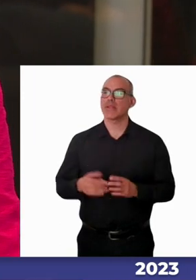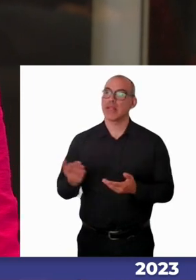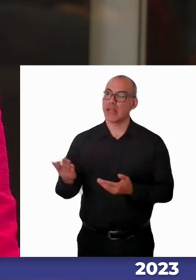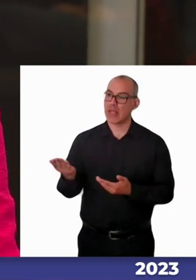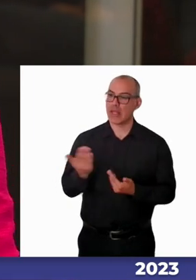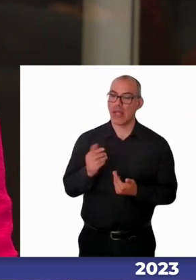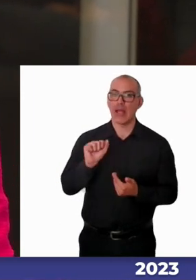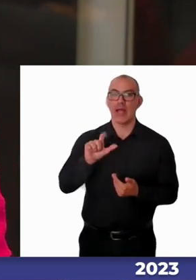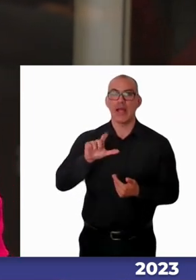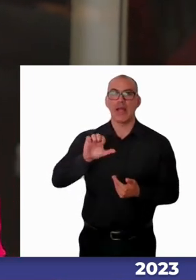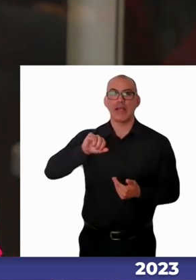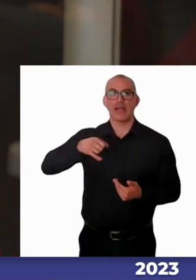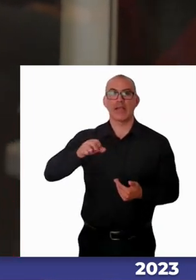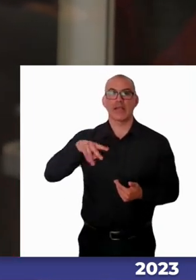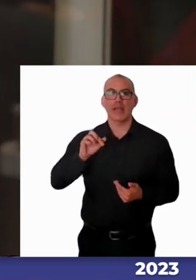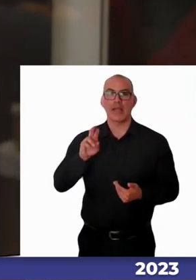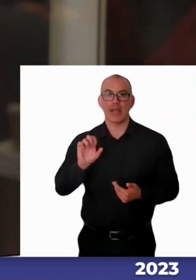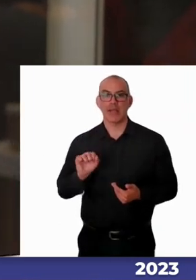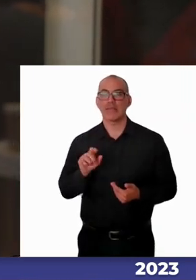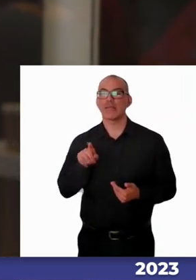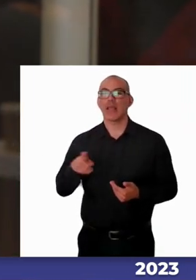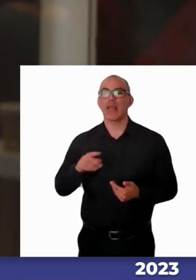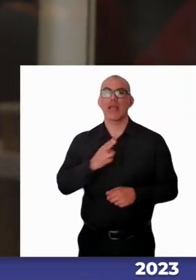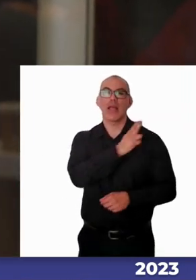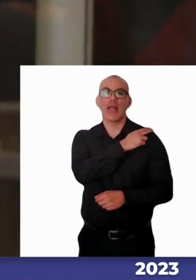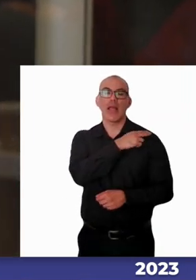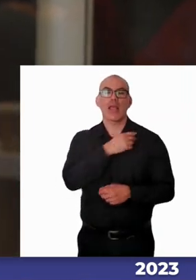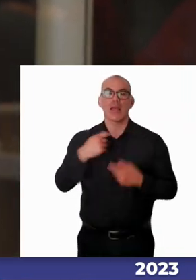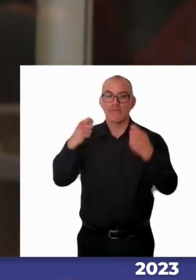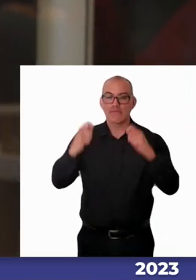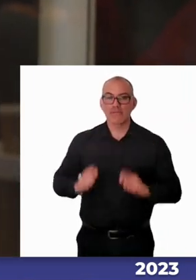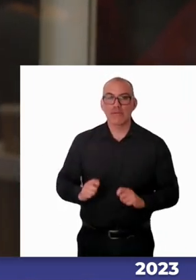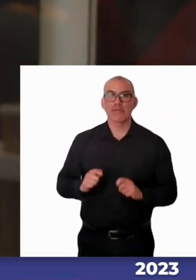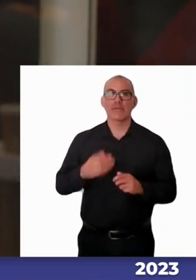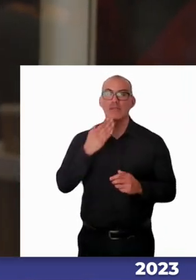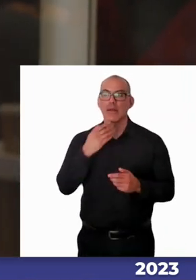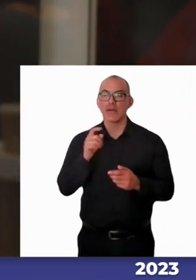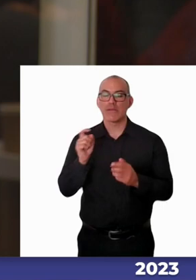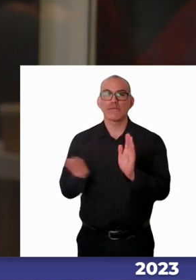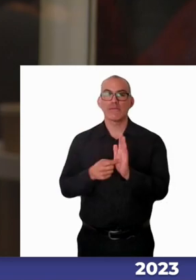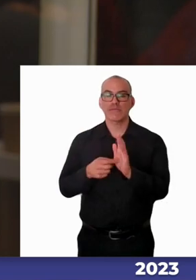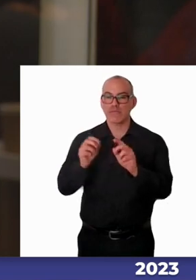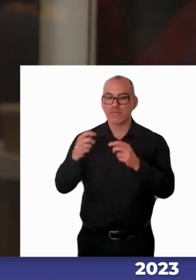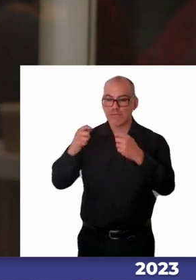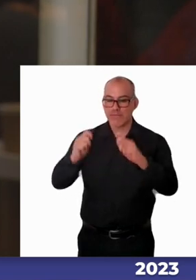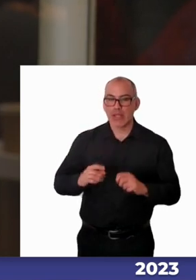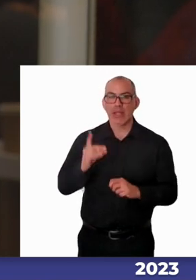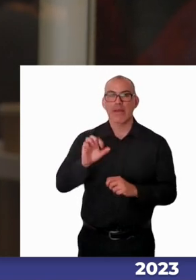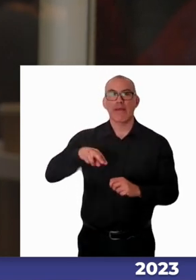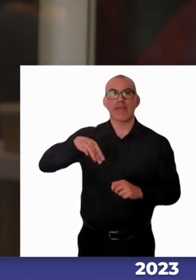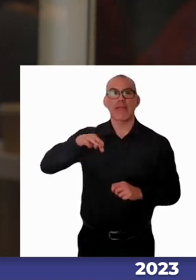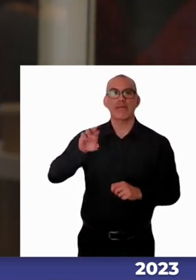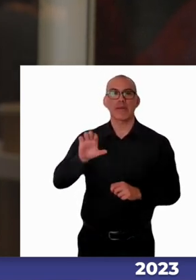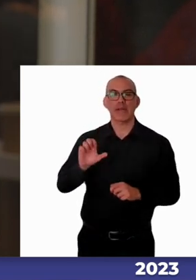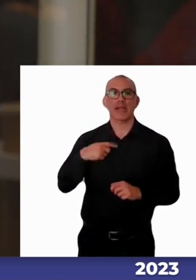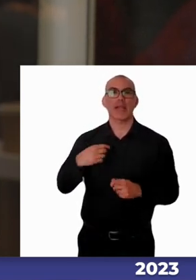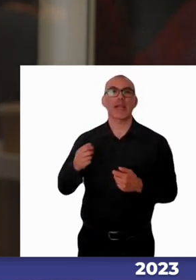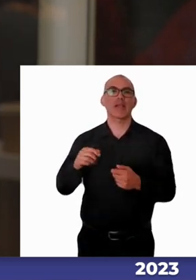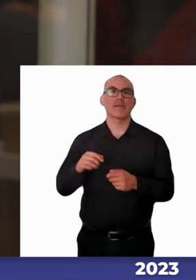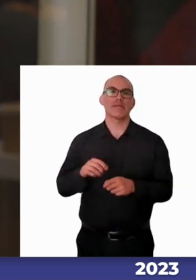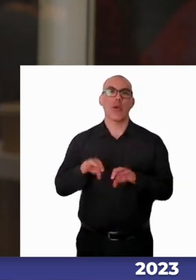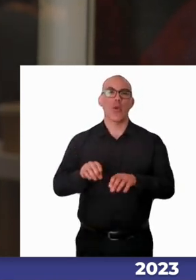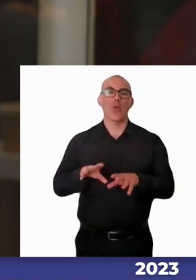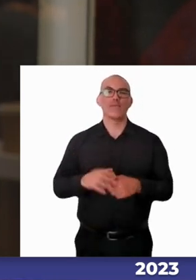programa de inclusión del Departamento de Evaluación, Medición y Registro Educacional, más conocido como DEMRE. Gracias, Alejandra, por acompañarnos. Gracias a ustedes.